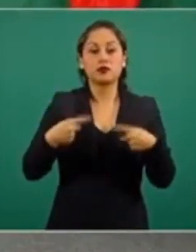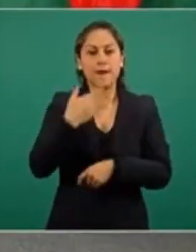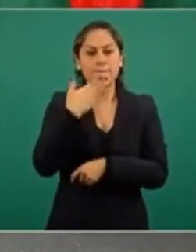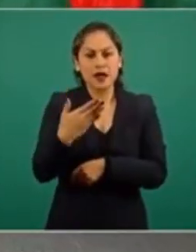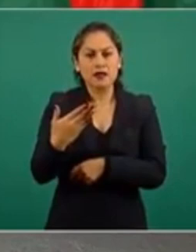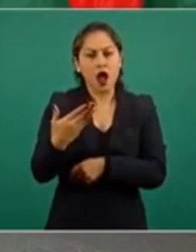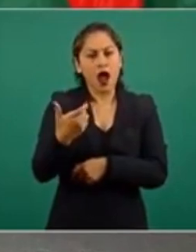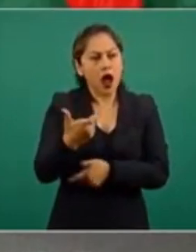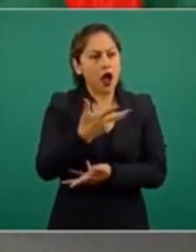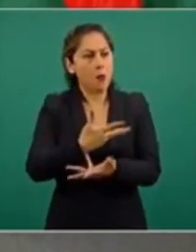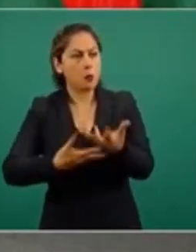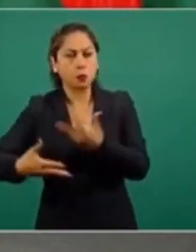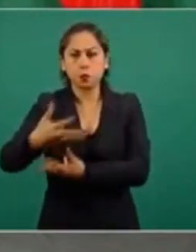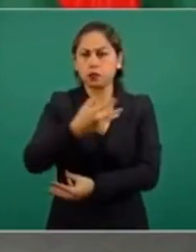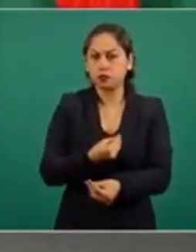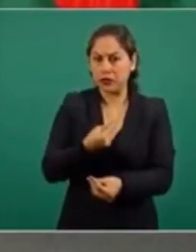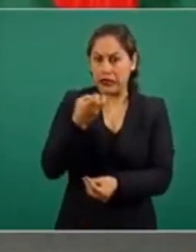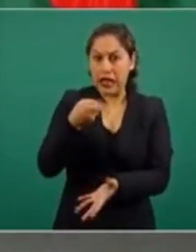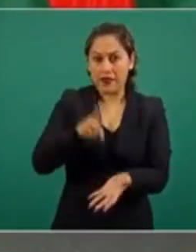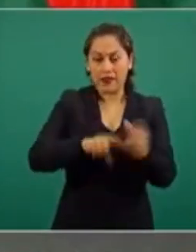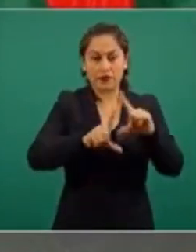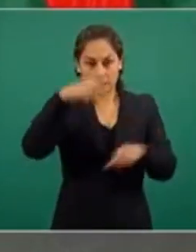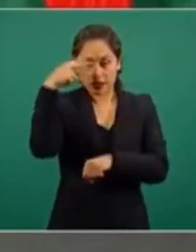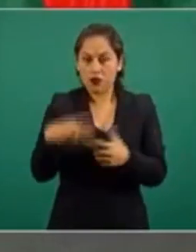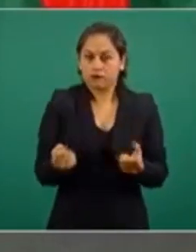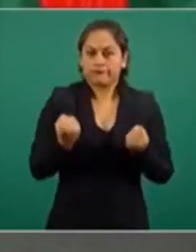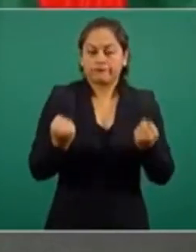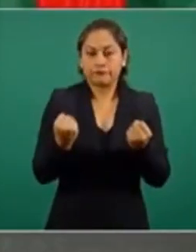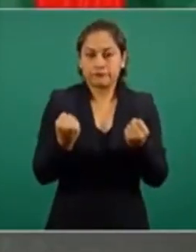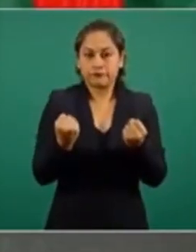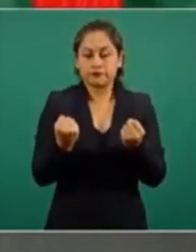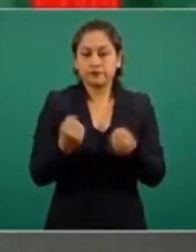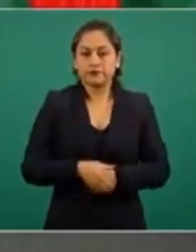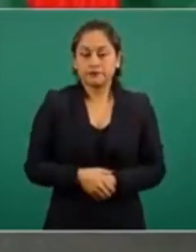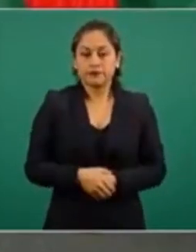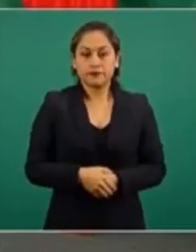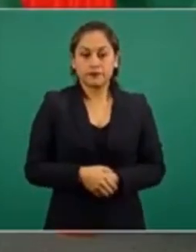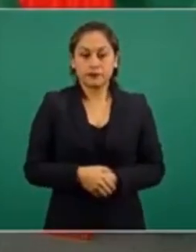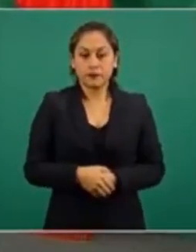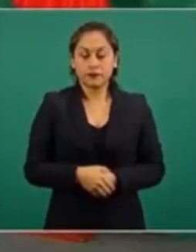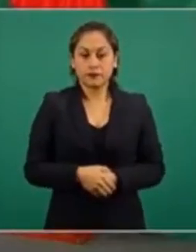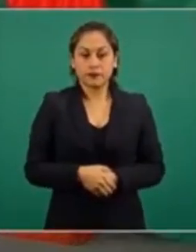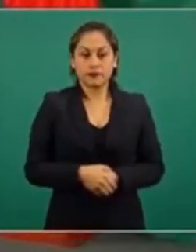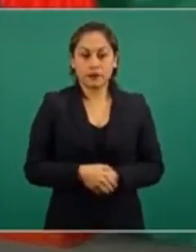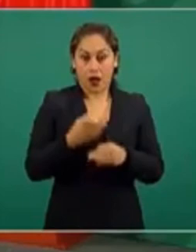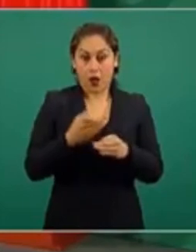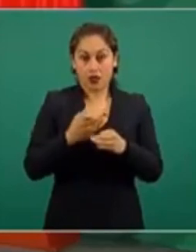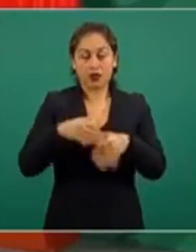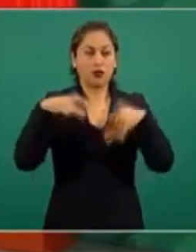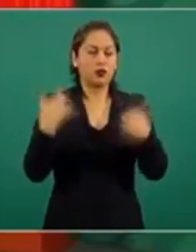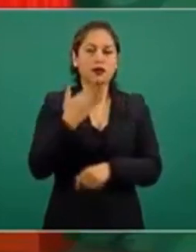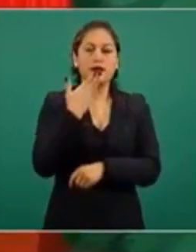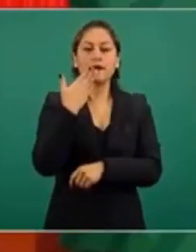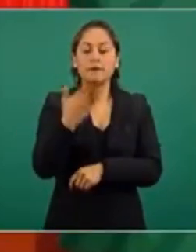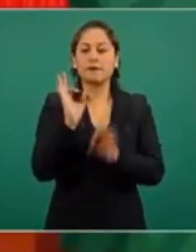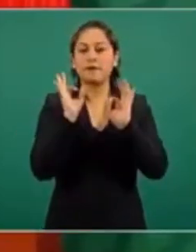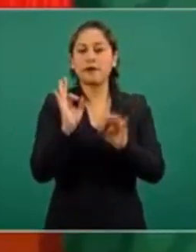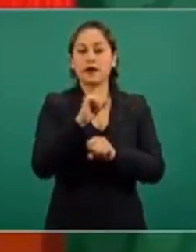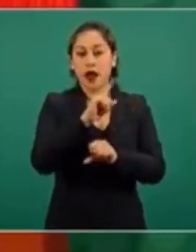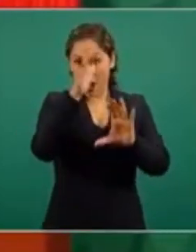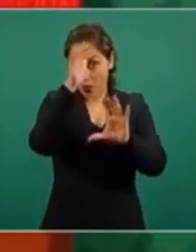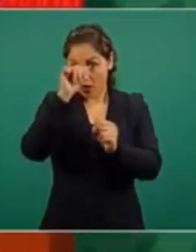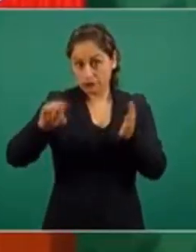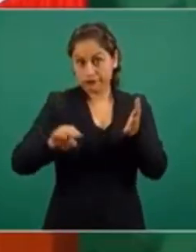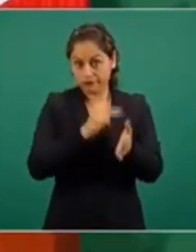fortaleciendo el mercado interno, porque nos va a ayudar el que se haya firmado el Tratado de Libre Comercio.